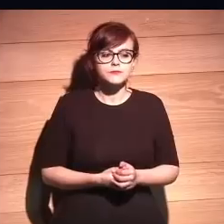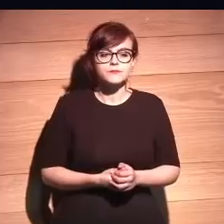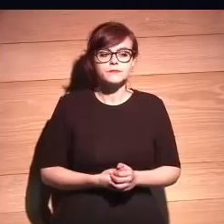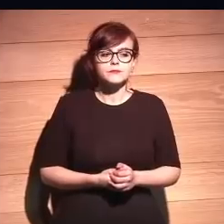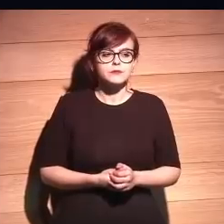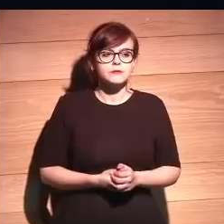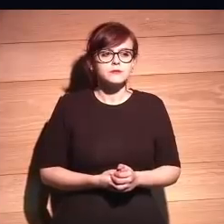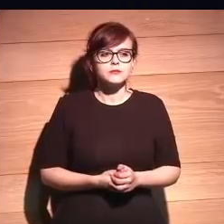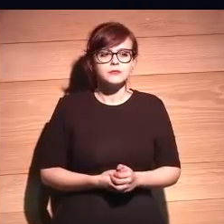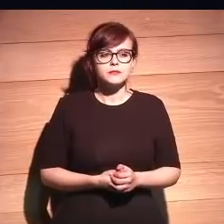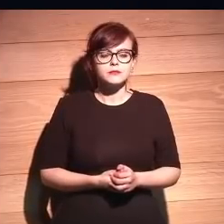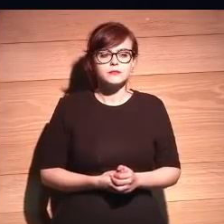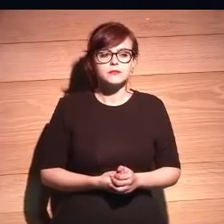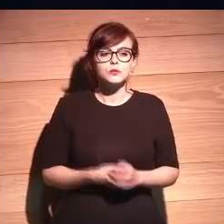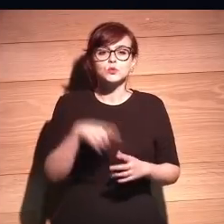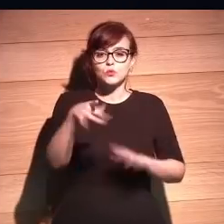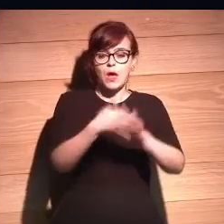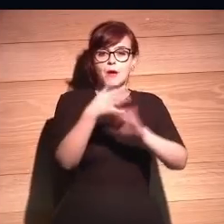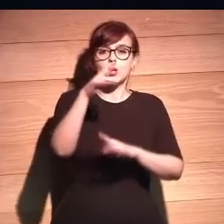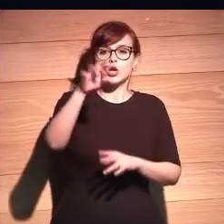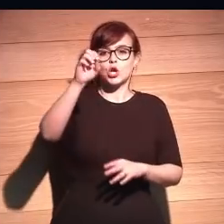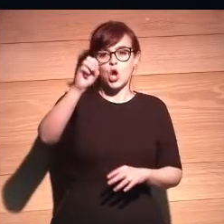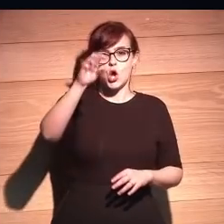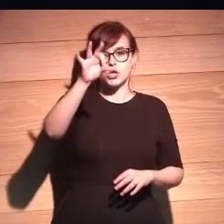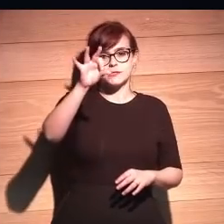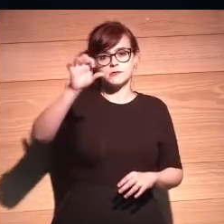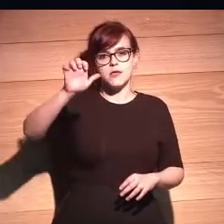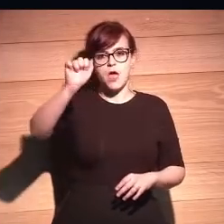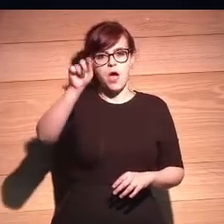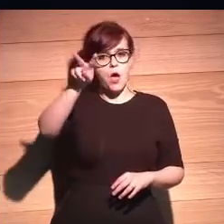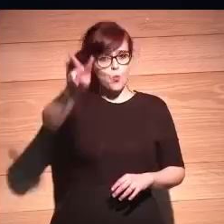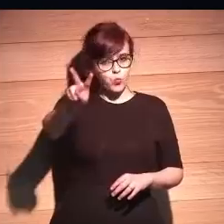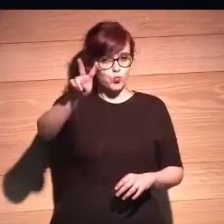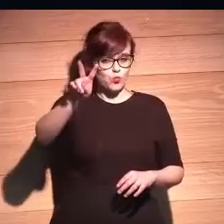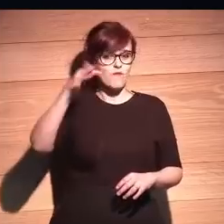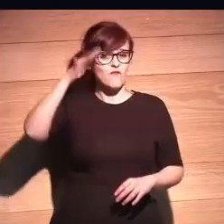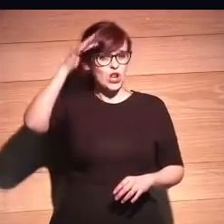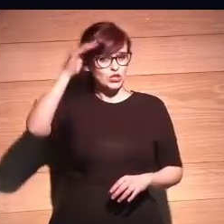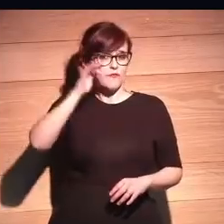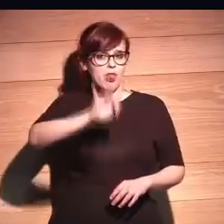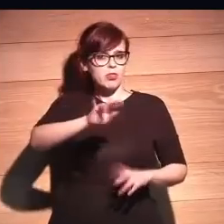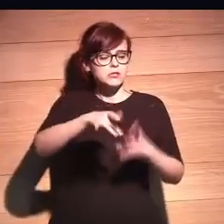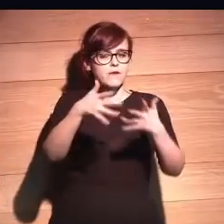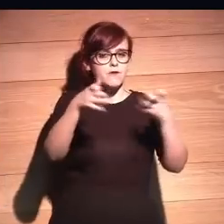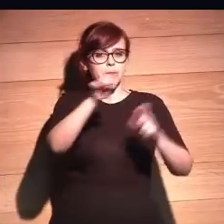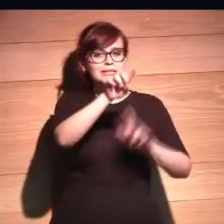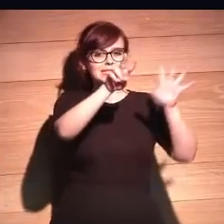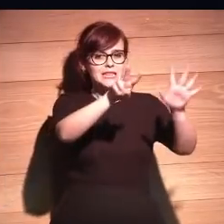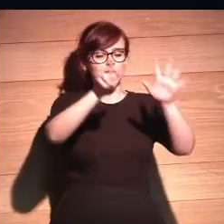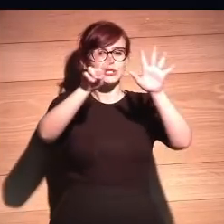Tú citas a Rousseau, concretamente un texto que escribió en